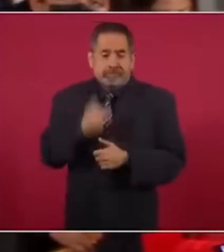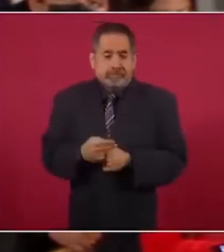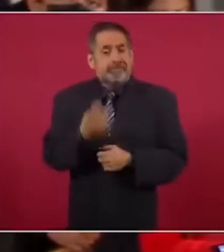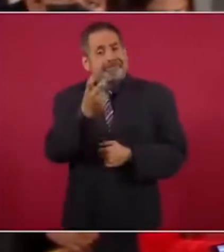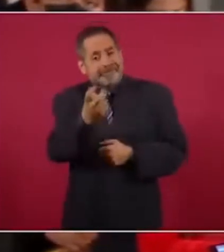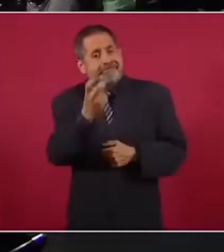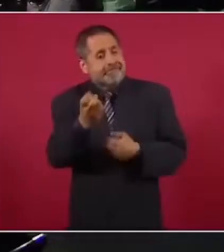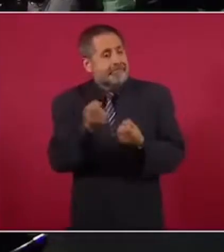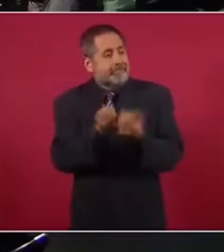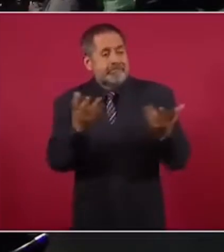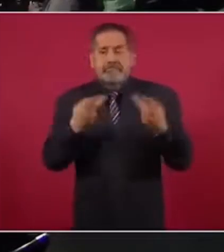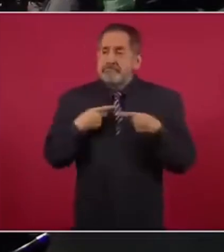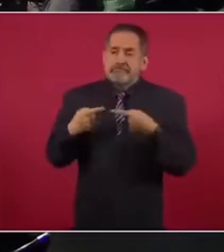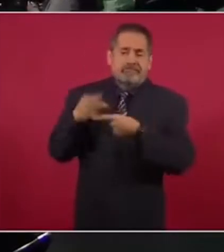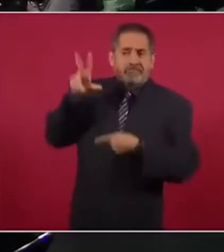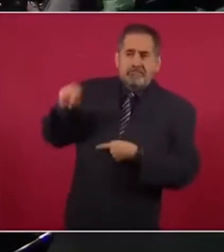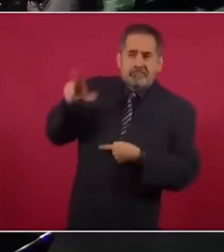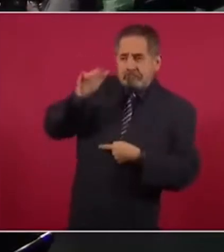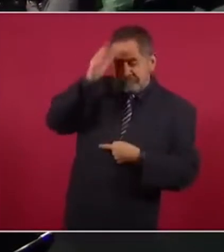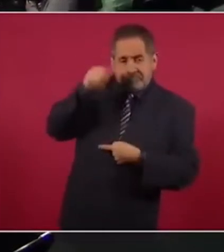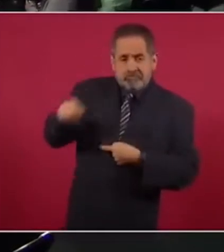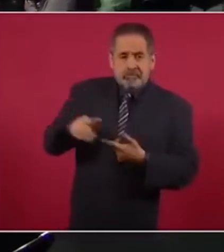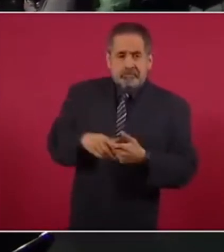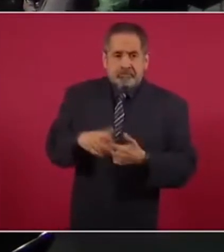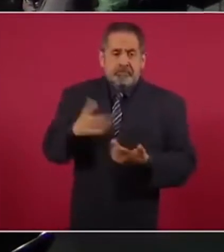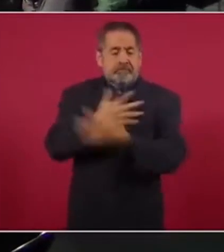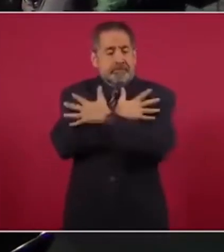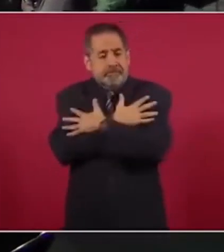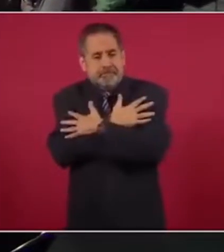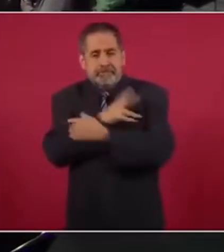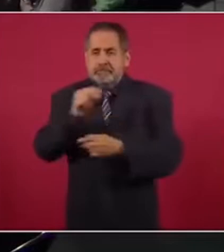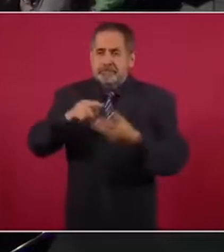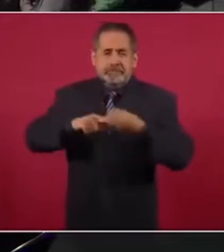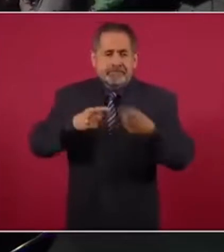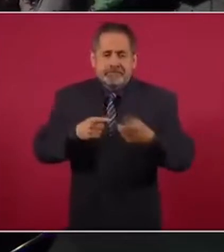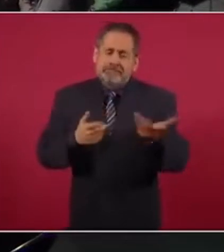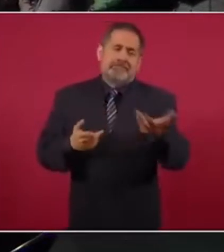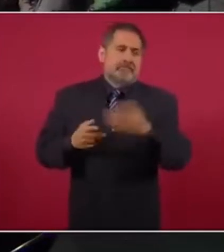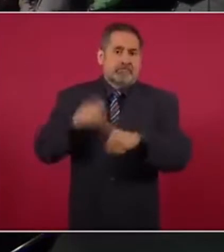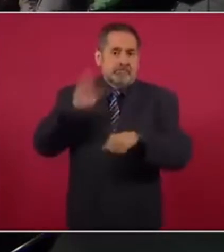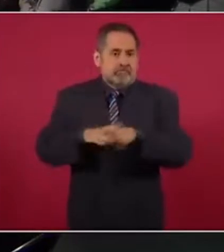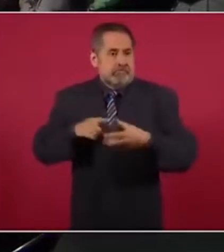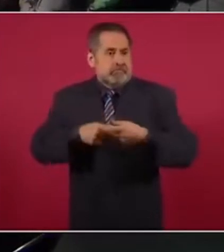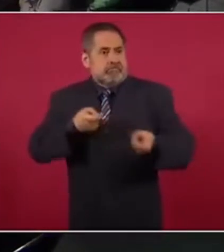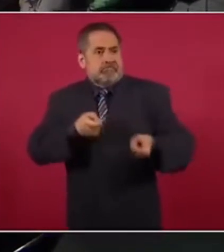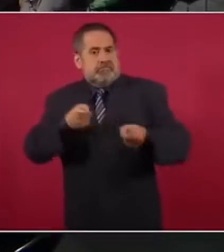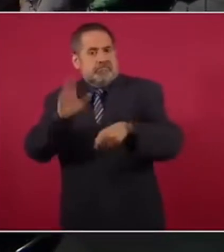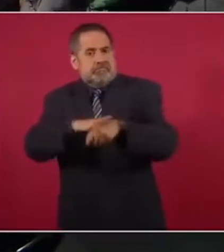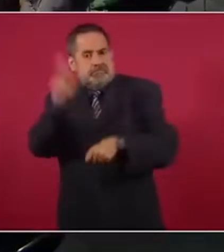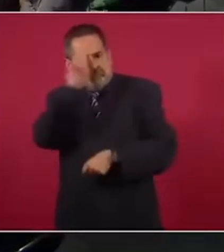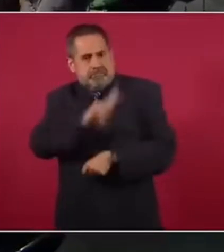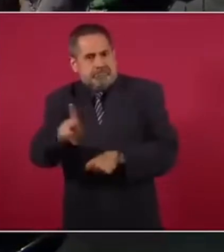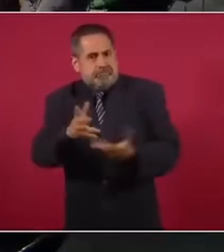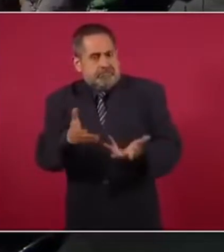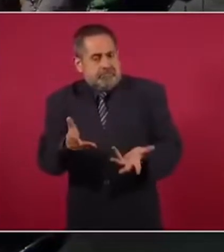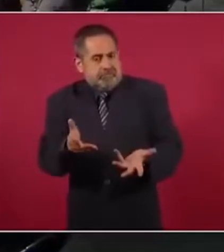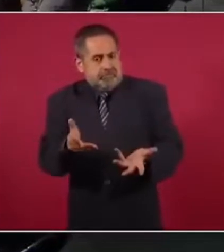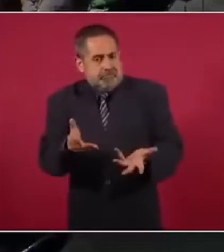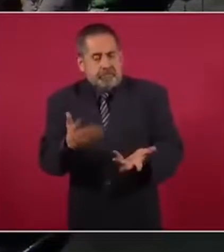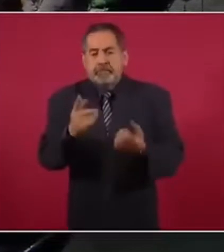oponen a ella y la idea de abrazos no balazos han sido al final más balazos. El problema, señor presidente, es que